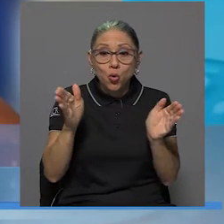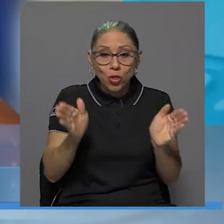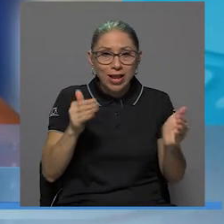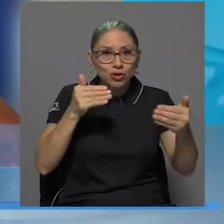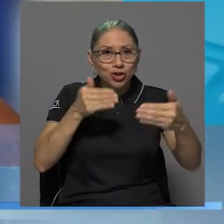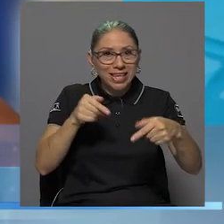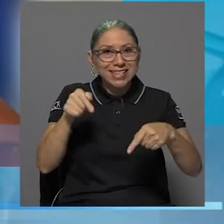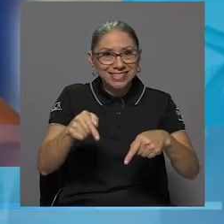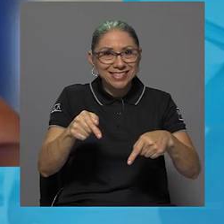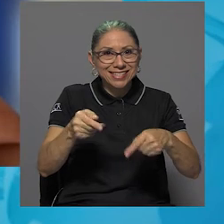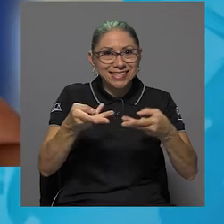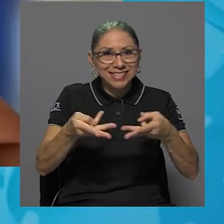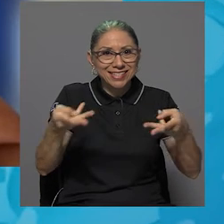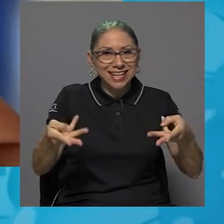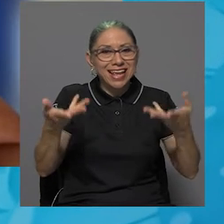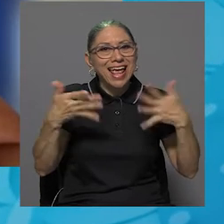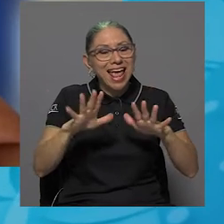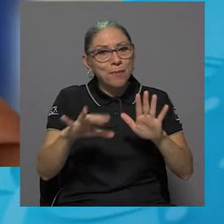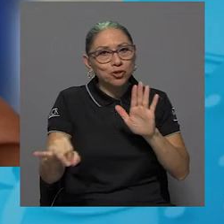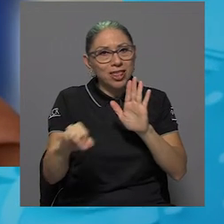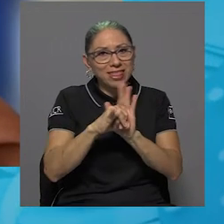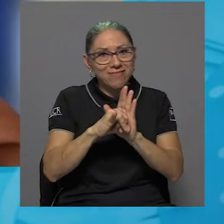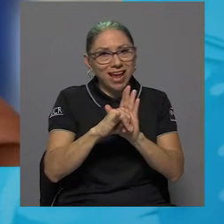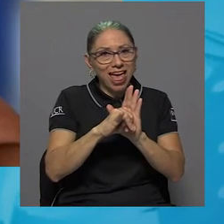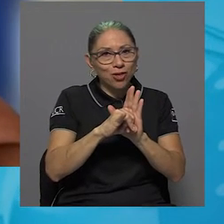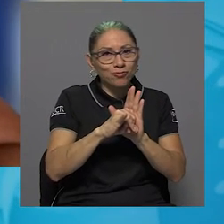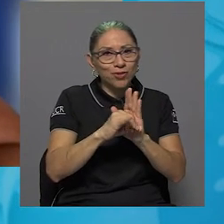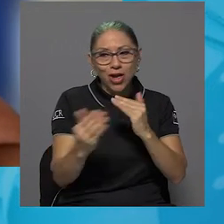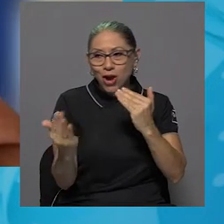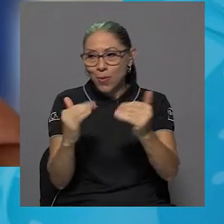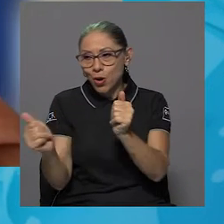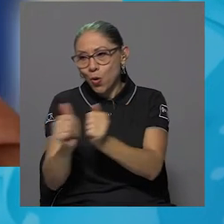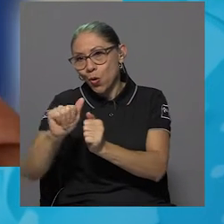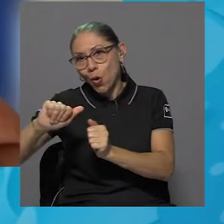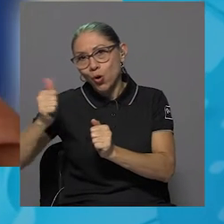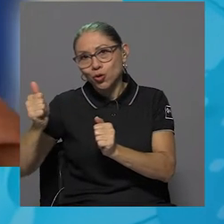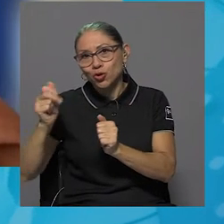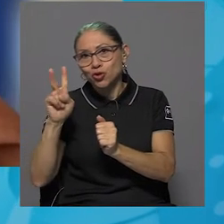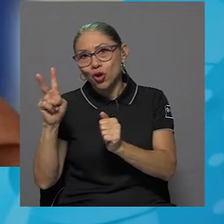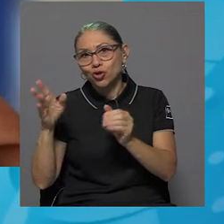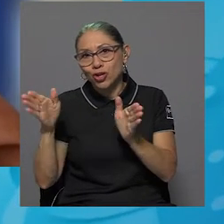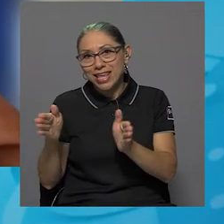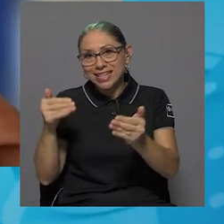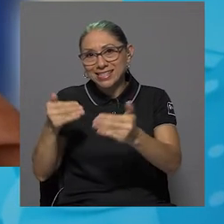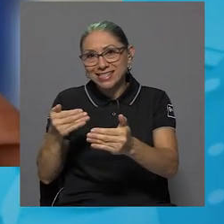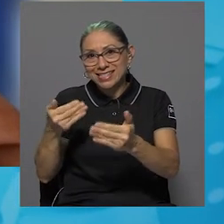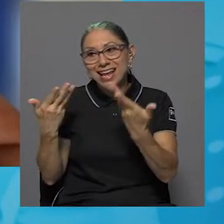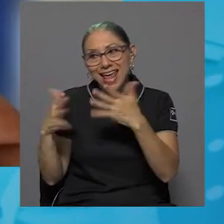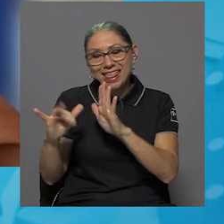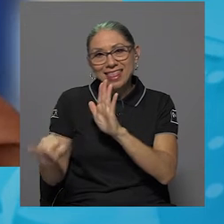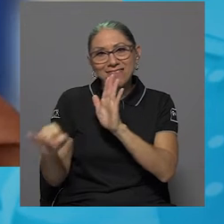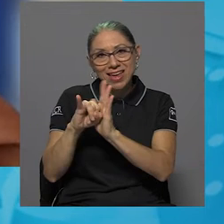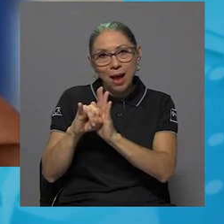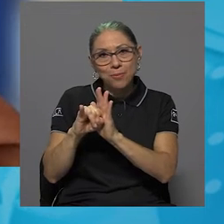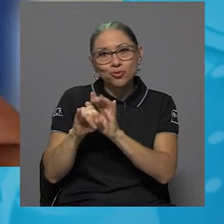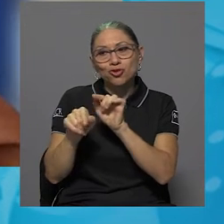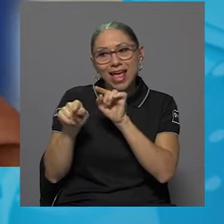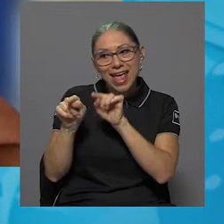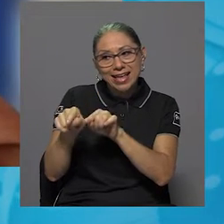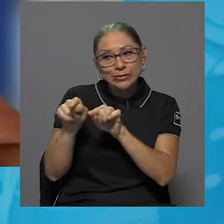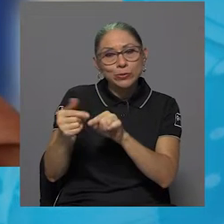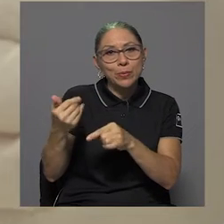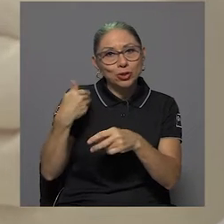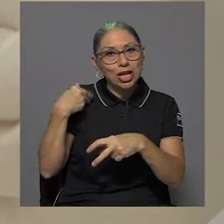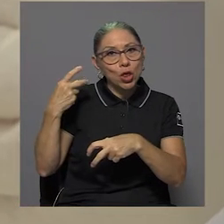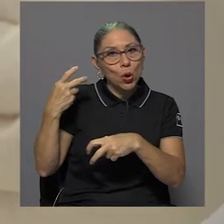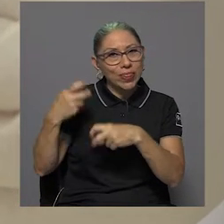identificado. En cuanto a los otros dos kits que identificamos, hemos tenido algunas dificultades